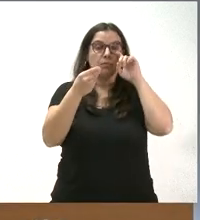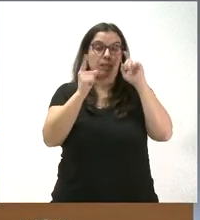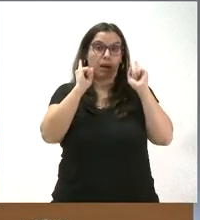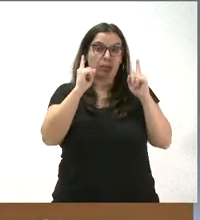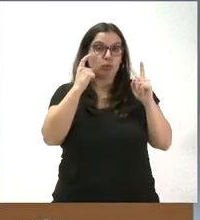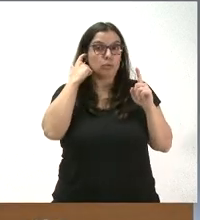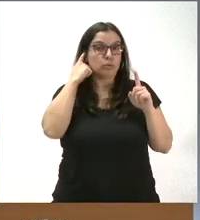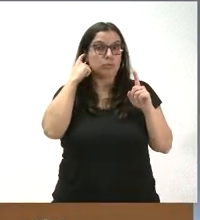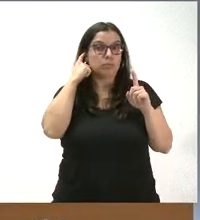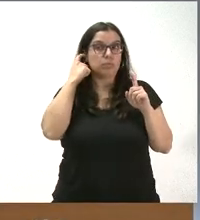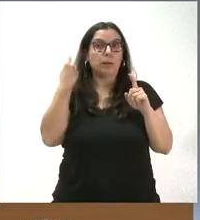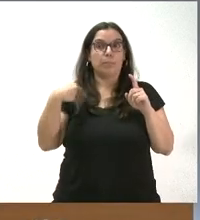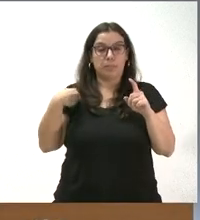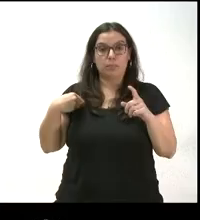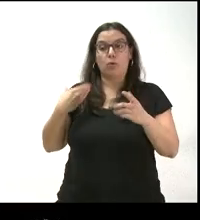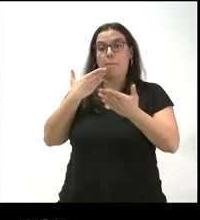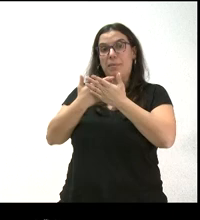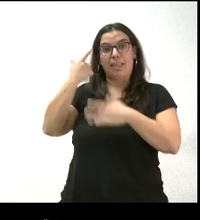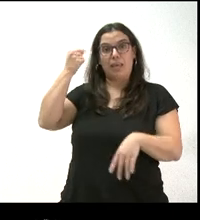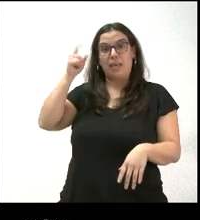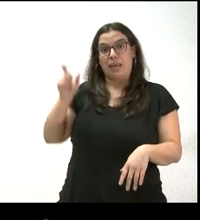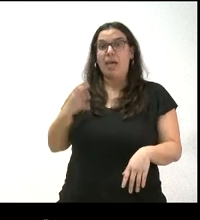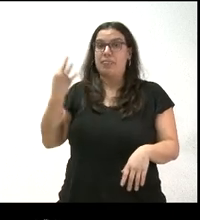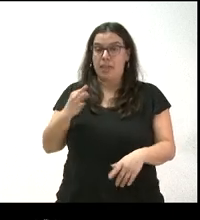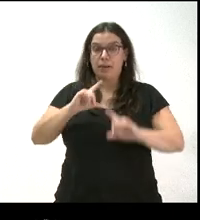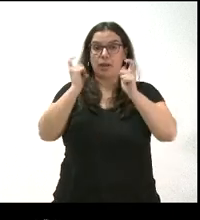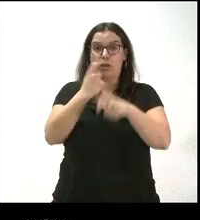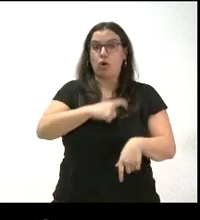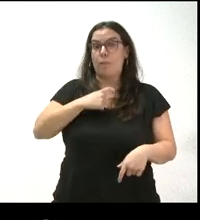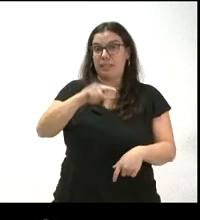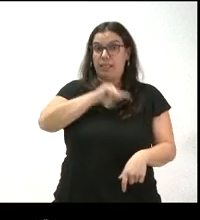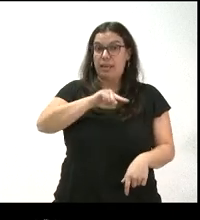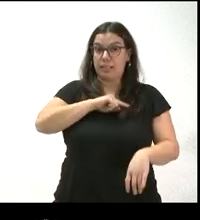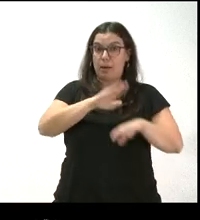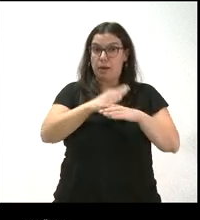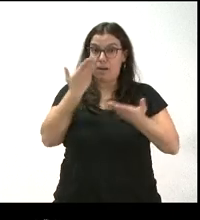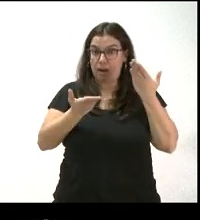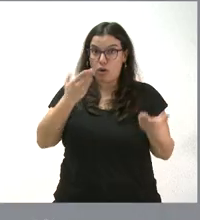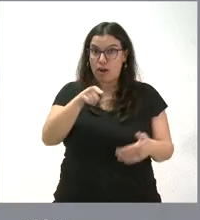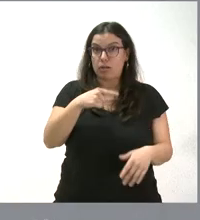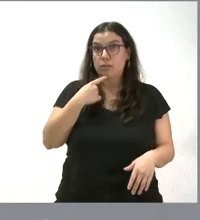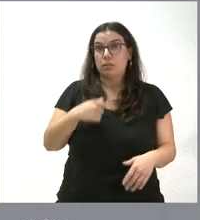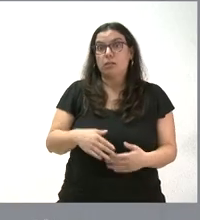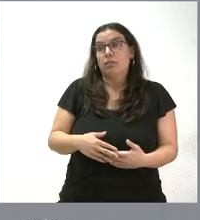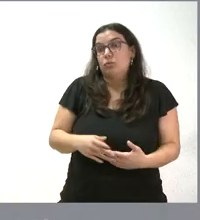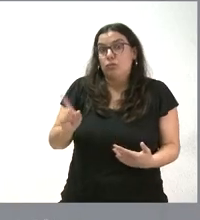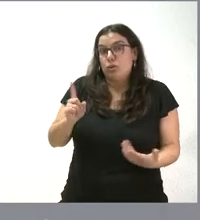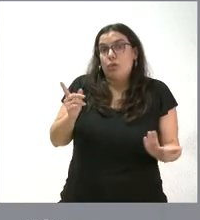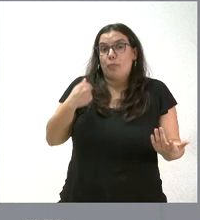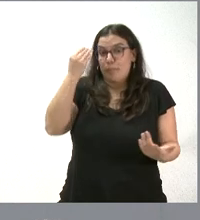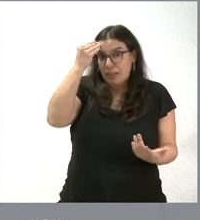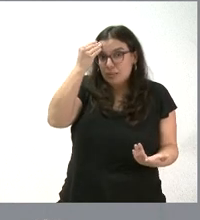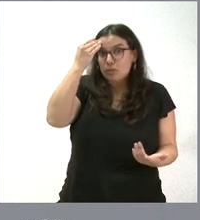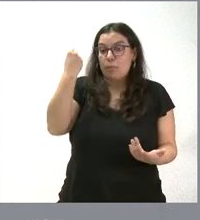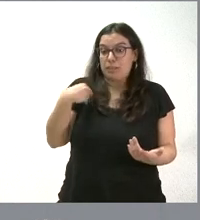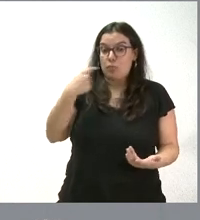sí que, como pide Francisco Igea, debería reunirse el Comité de Ética para tratar esta cuestión? Pues, no. Lo que considero es que tiene que ser